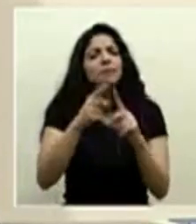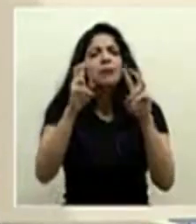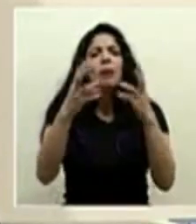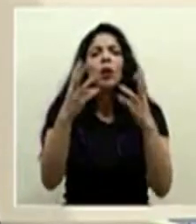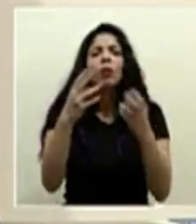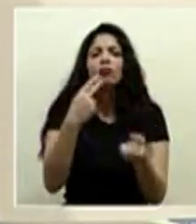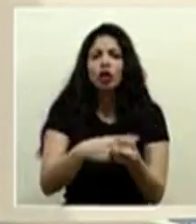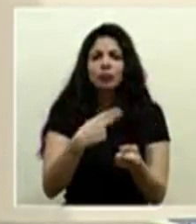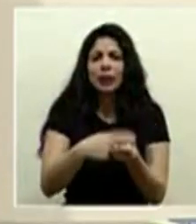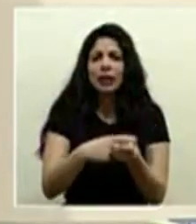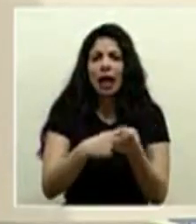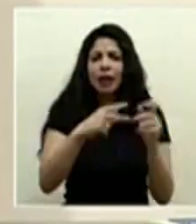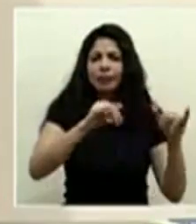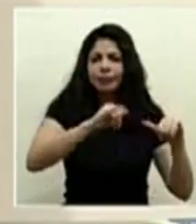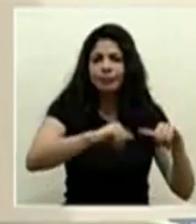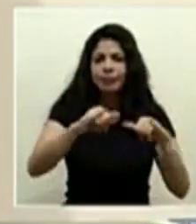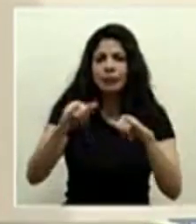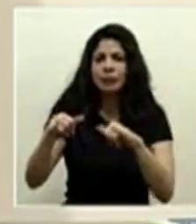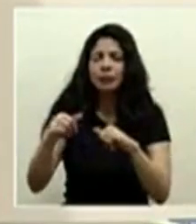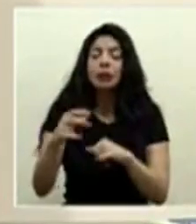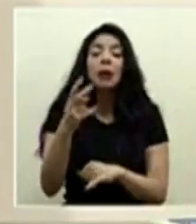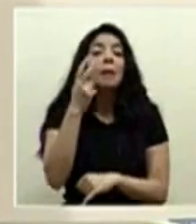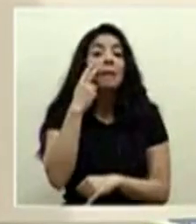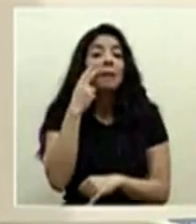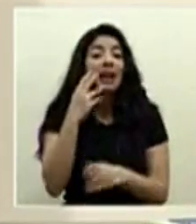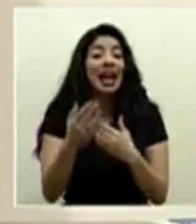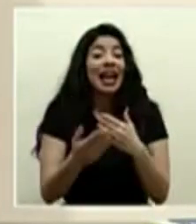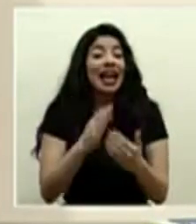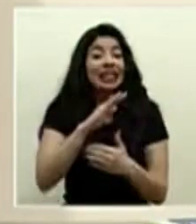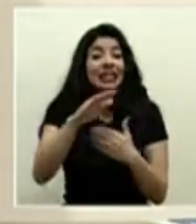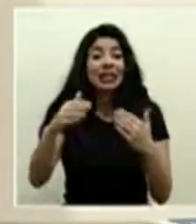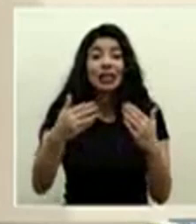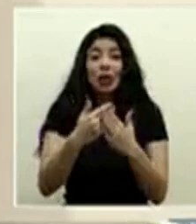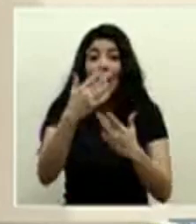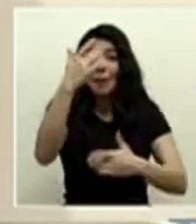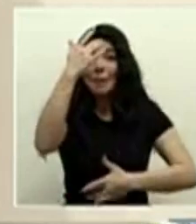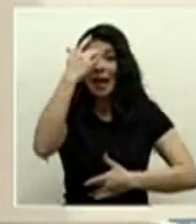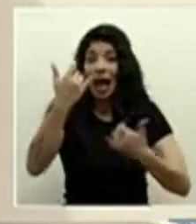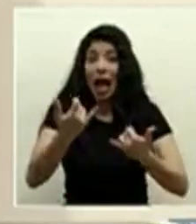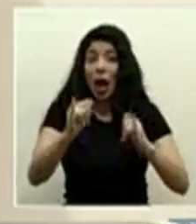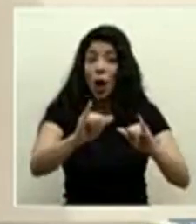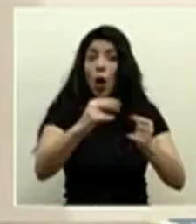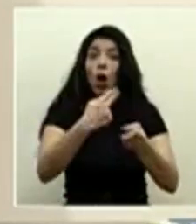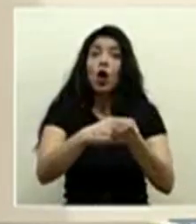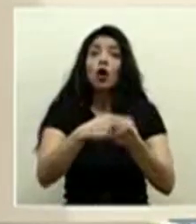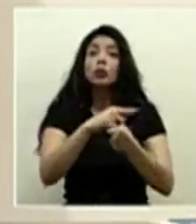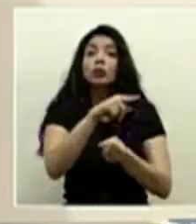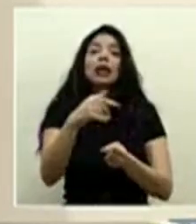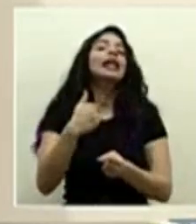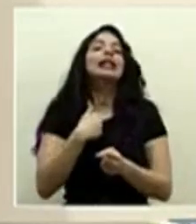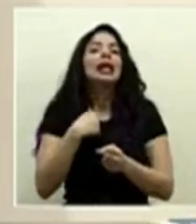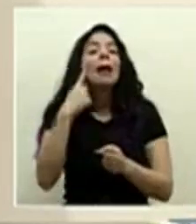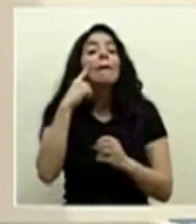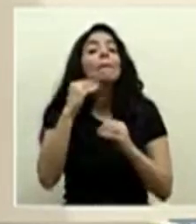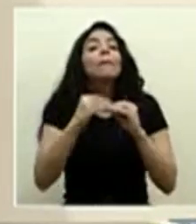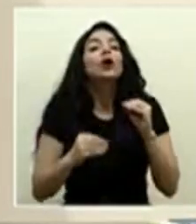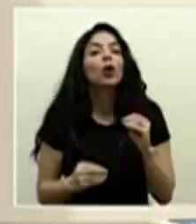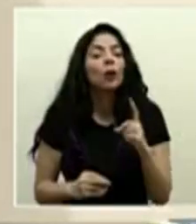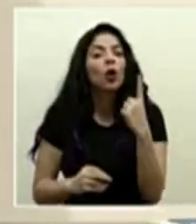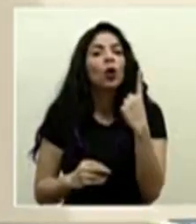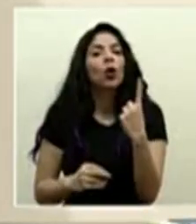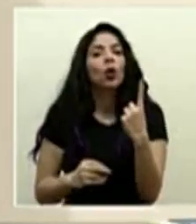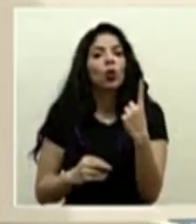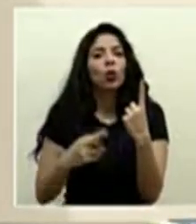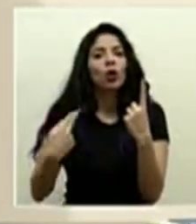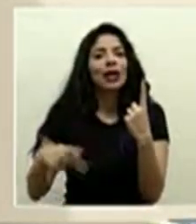hospitalizaciones repasando que prácticamente todos los pacientes que están hospitalizados tienen al menos un factor de riesgo